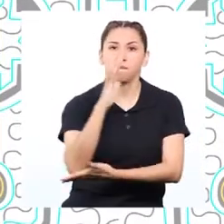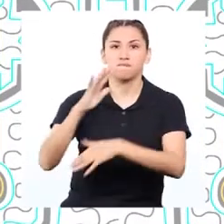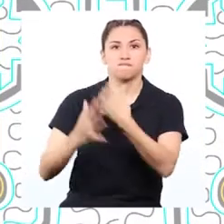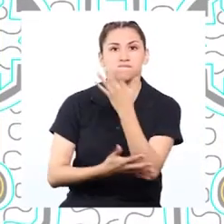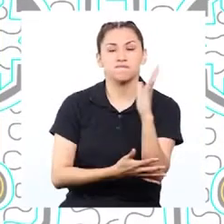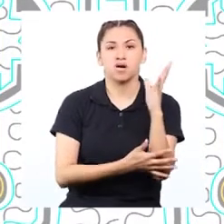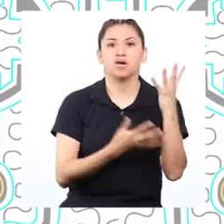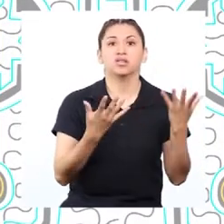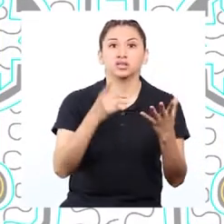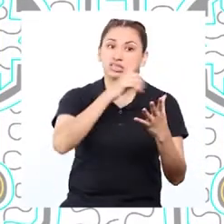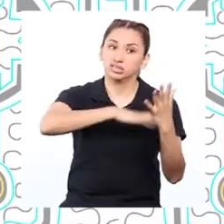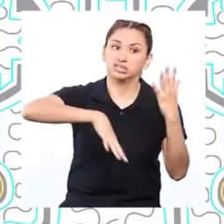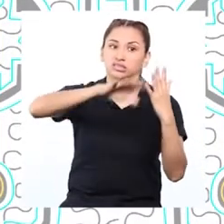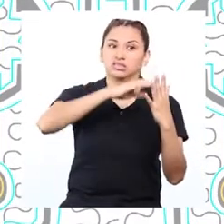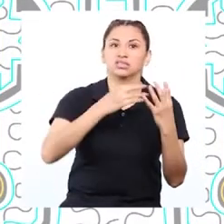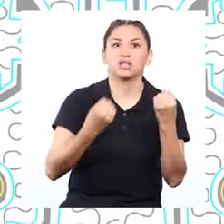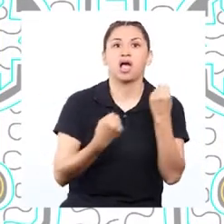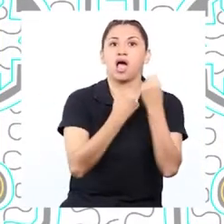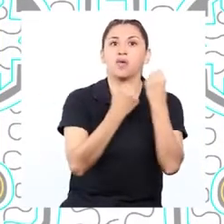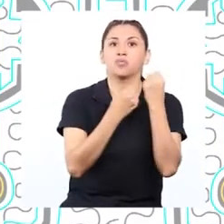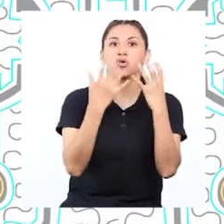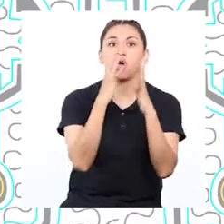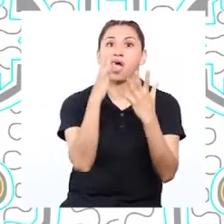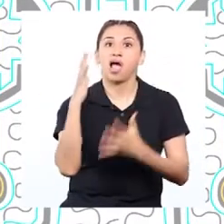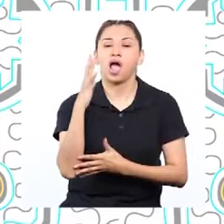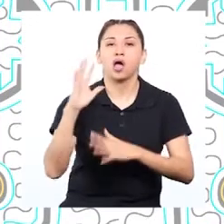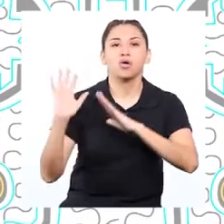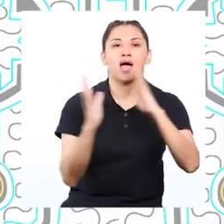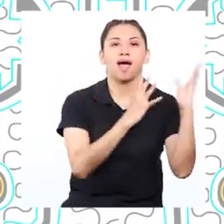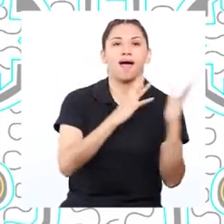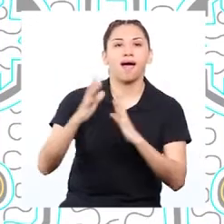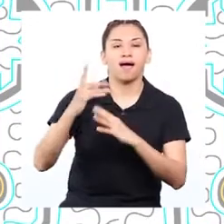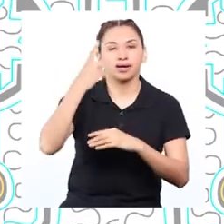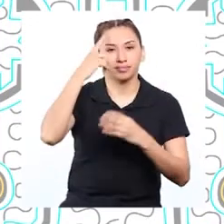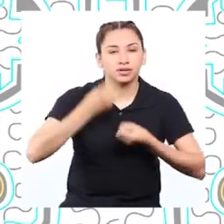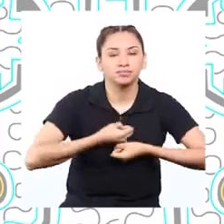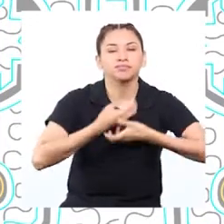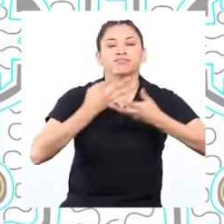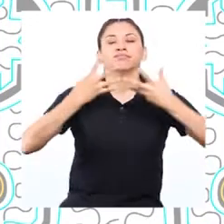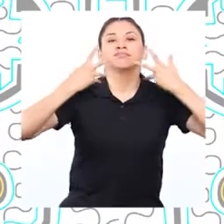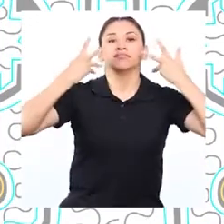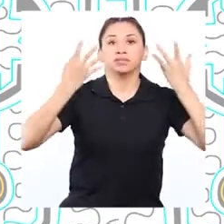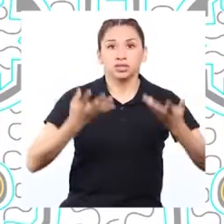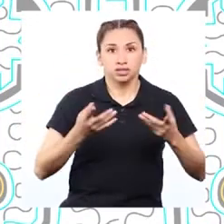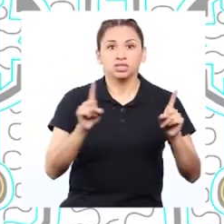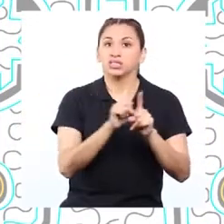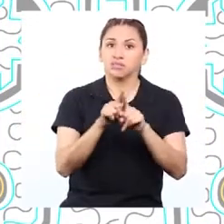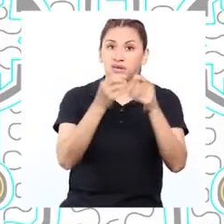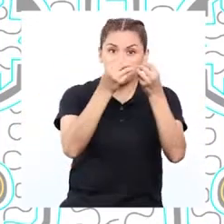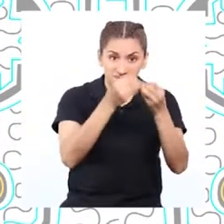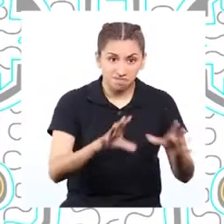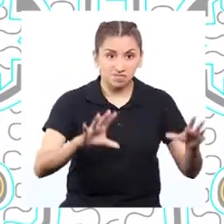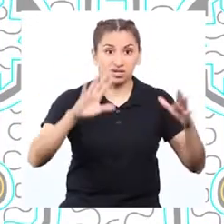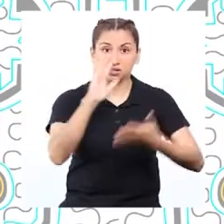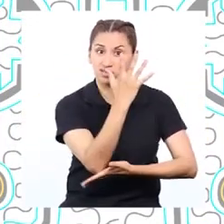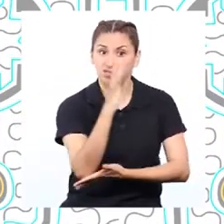bosques que tienen como función captar el dióxido de carbono y almacenarlo en las plantas. La pérdida de los bosques hace